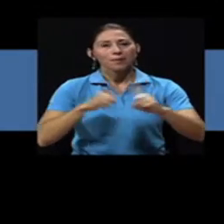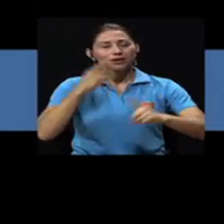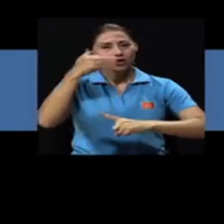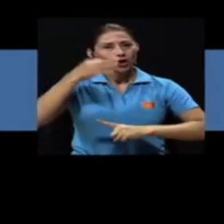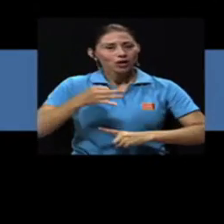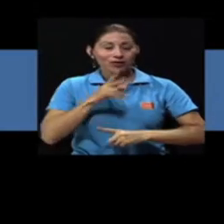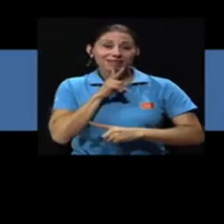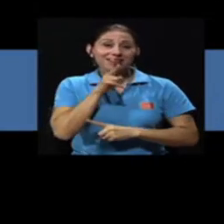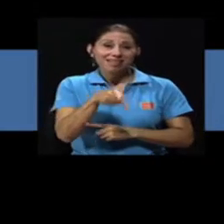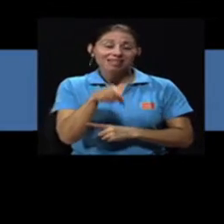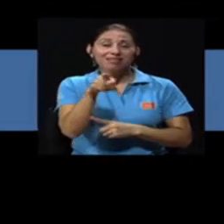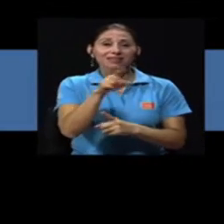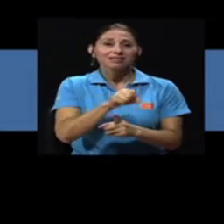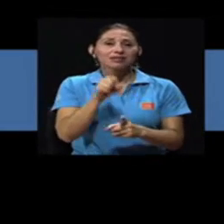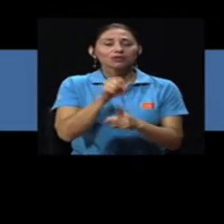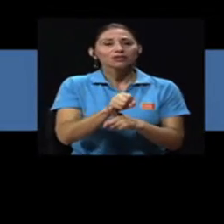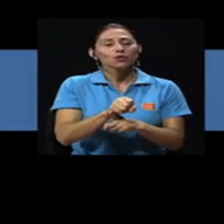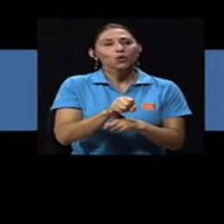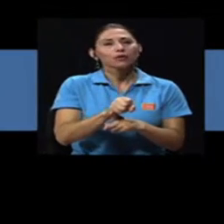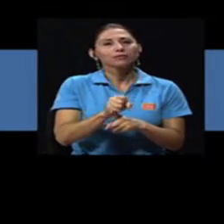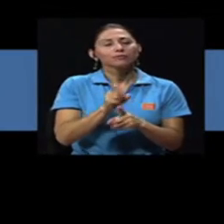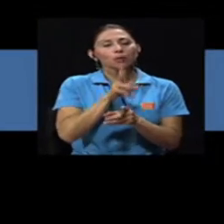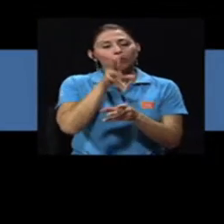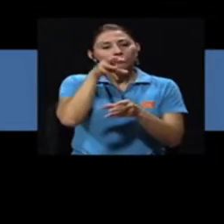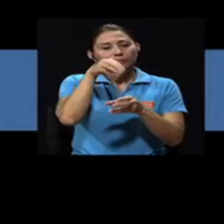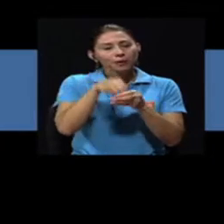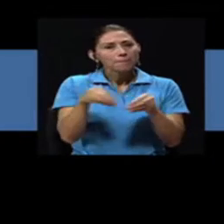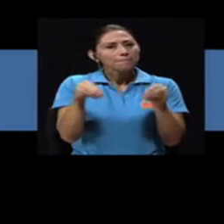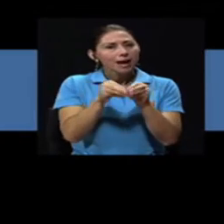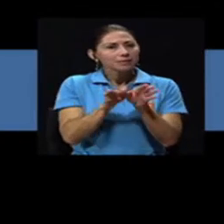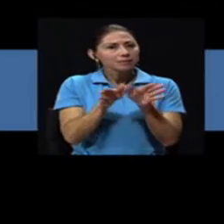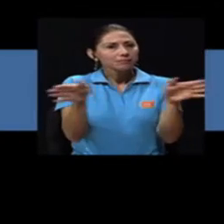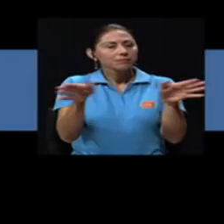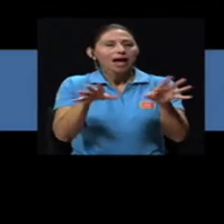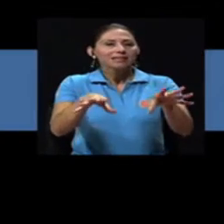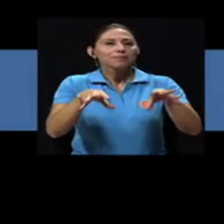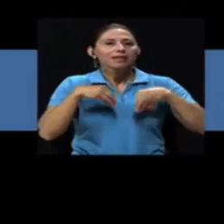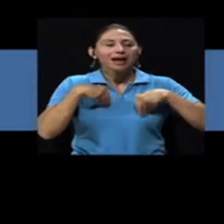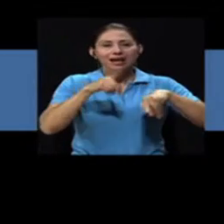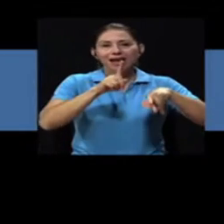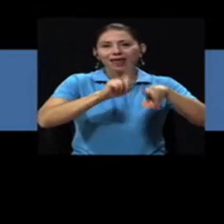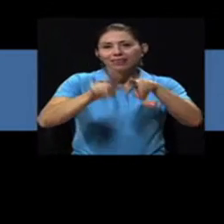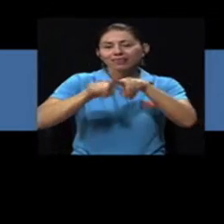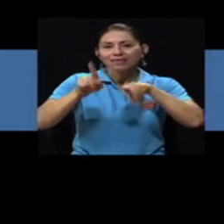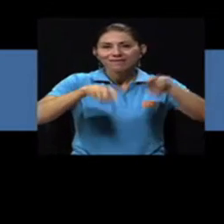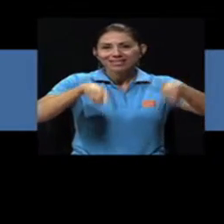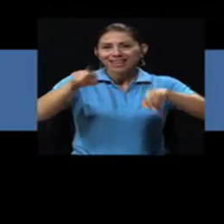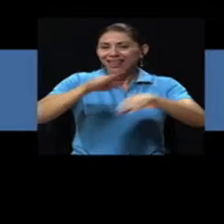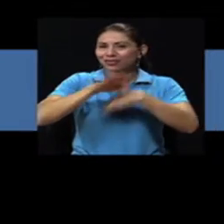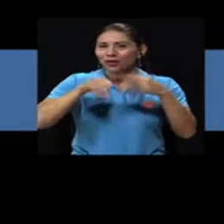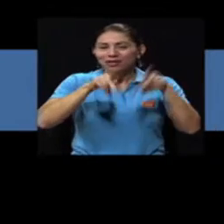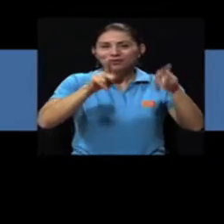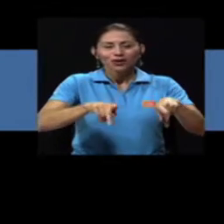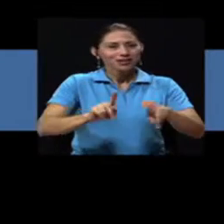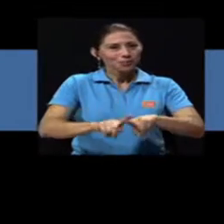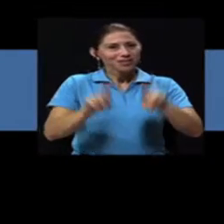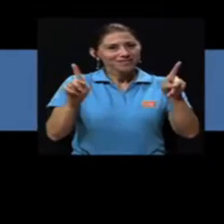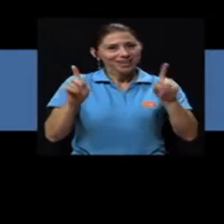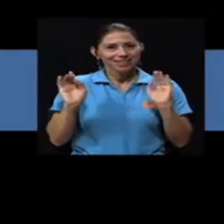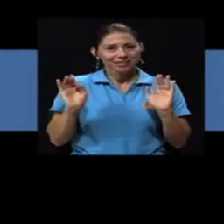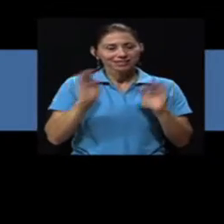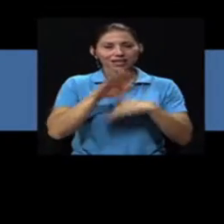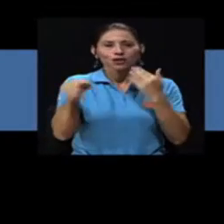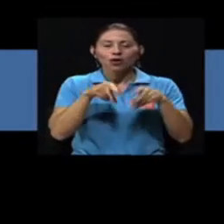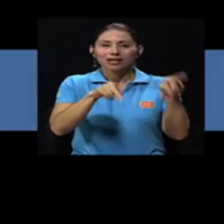yo creo que en realidad es una cuestión y que abarca mucho más cosas globales de aceptar la diversidad, de que todos somos